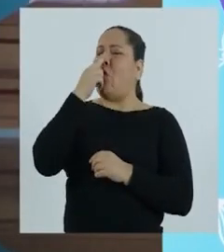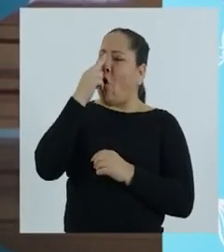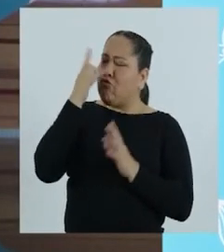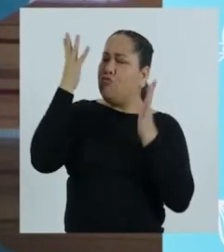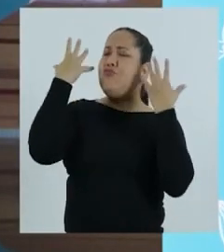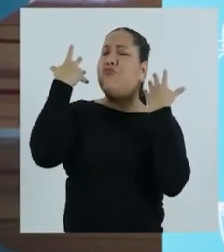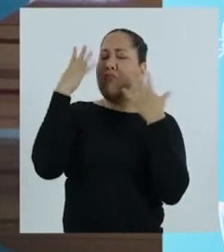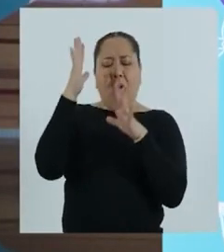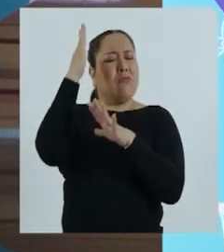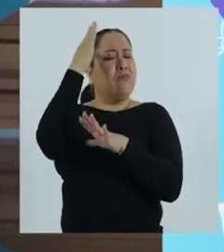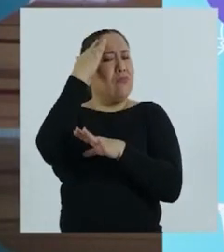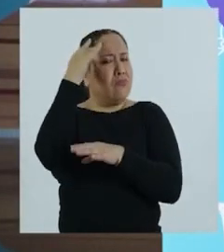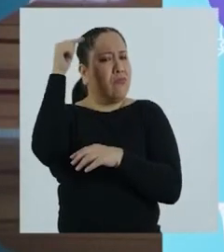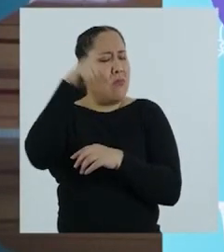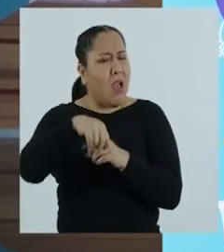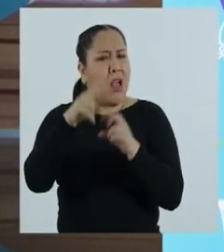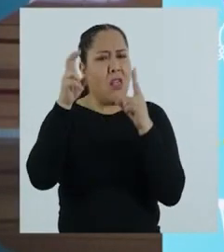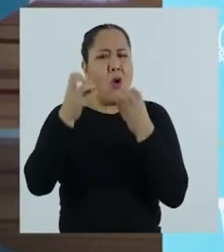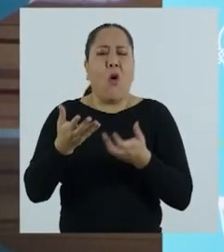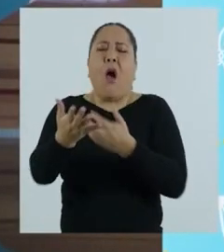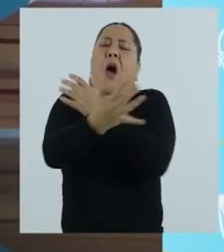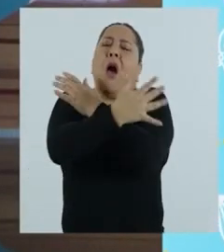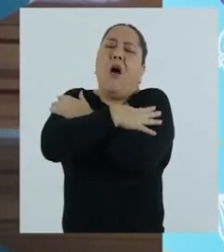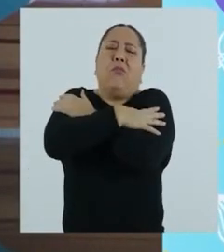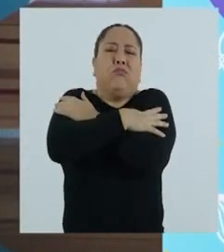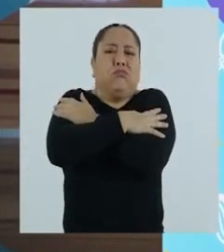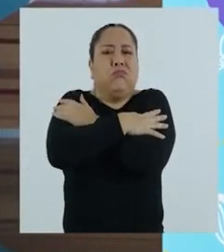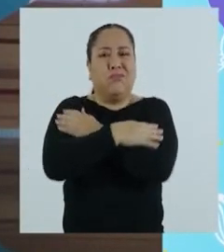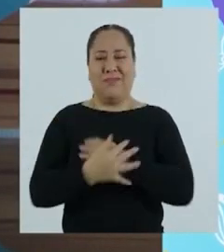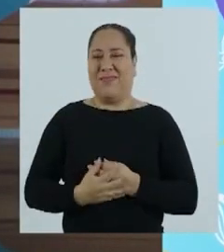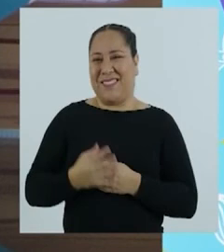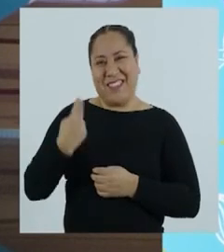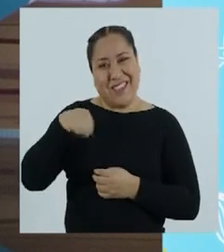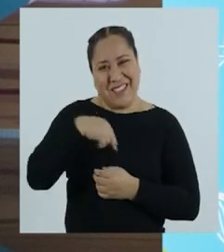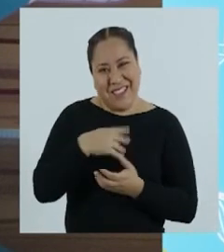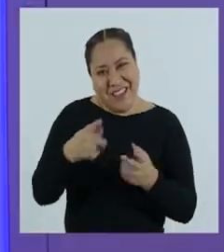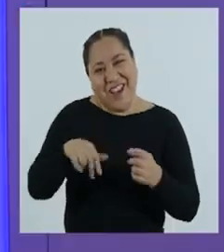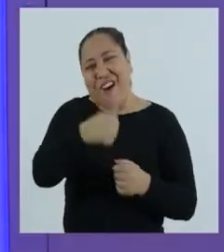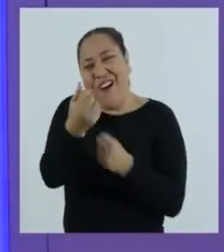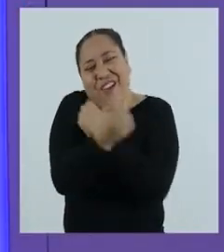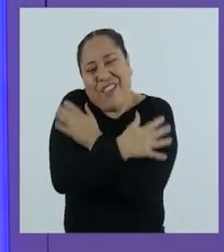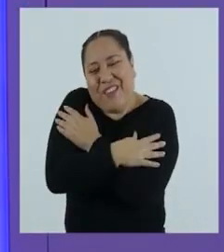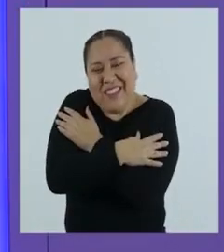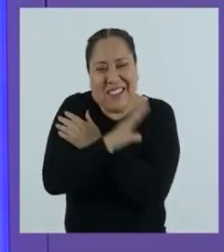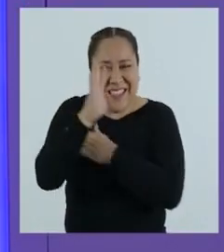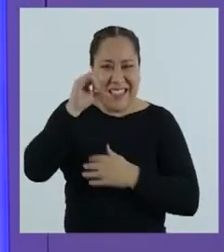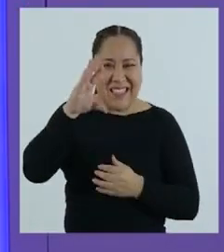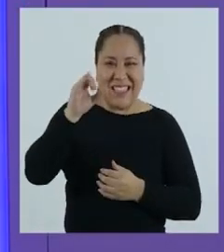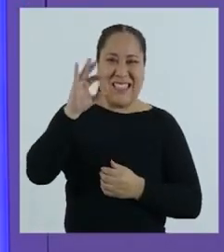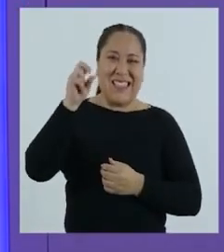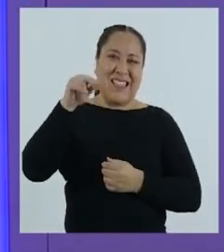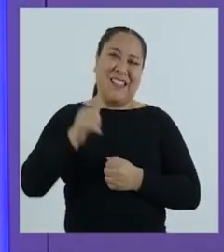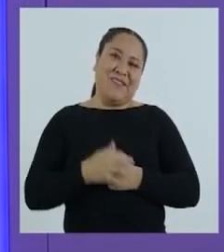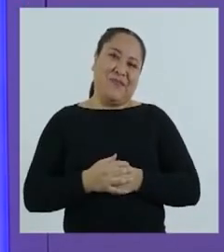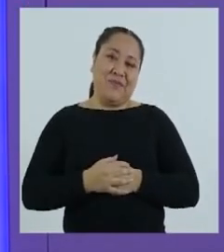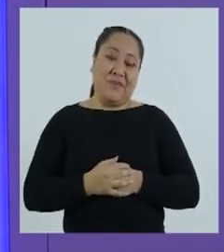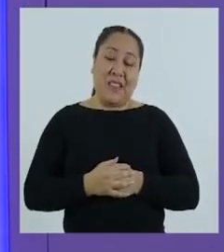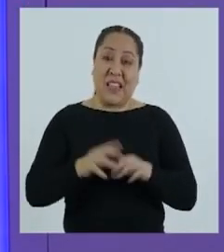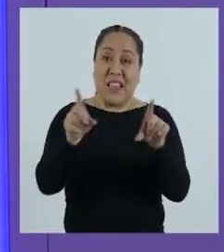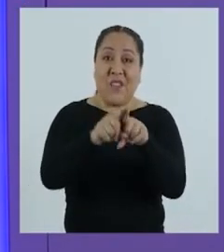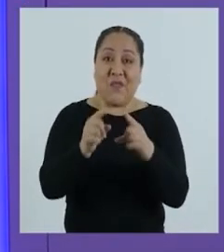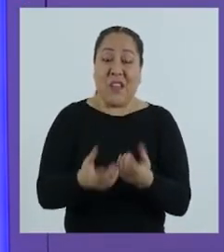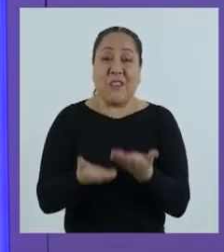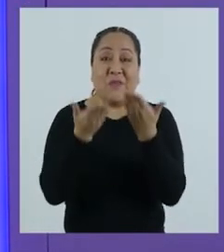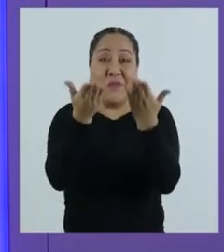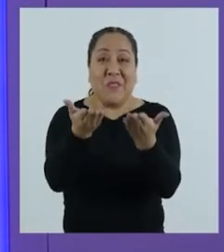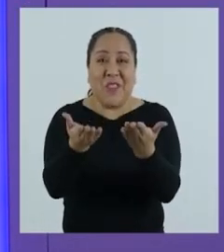razón, Tocino. Ahora ya sé más sobre el tema. Les mando un abrazo. Y nosotros te mandamos otro, Cecina.